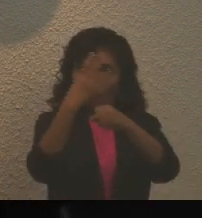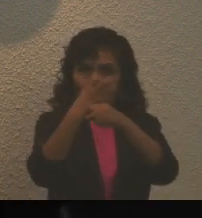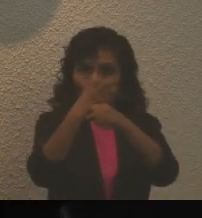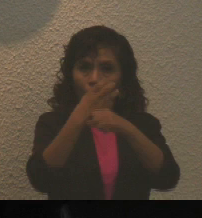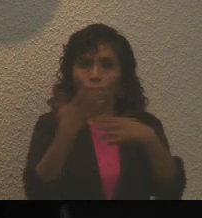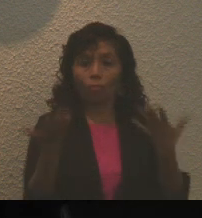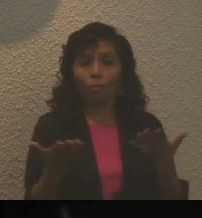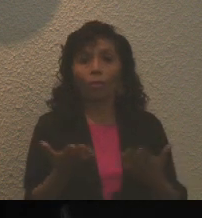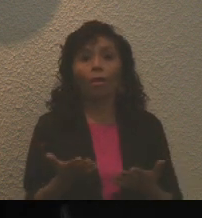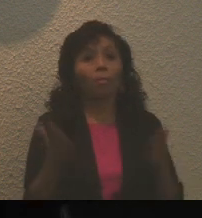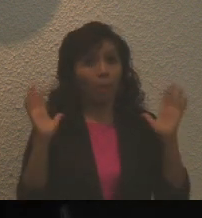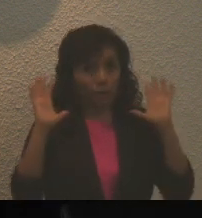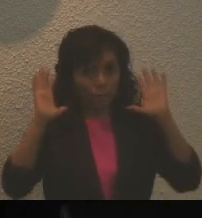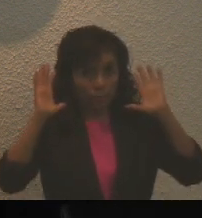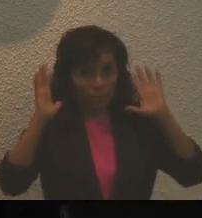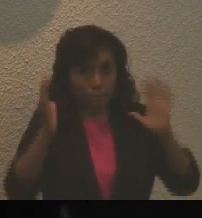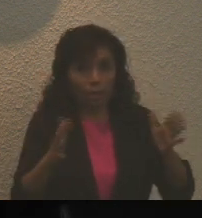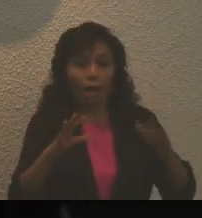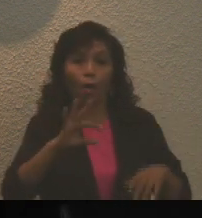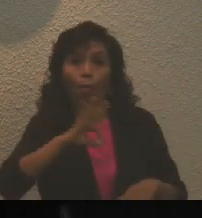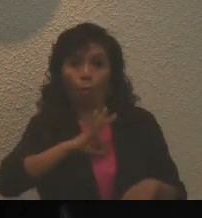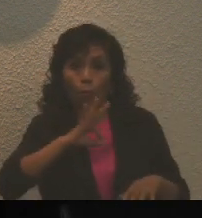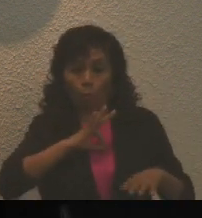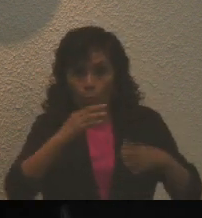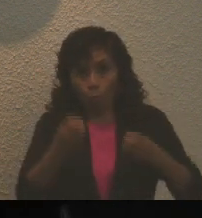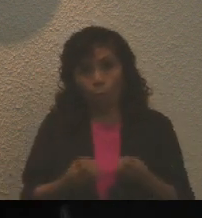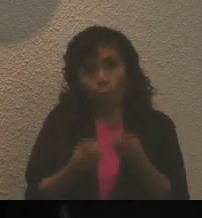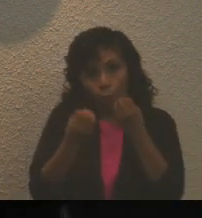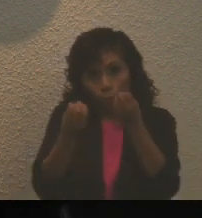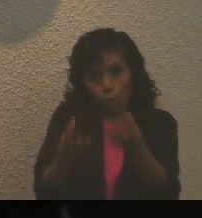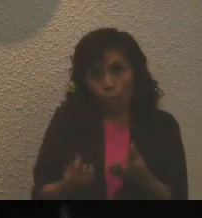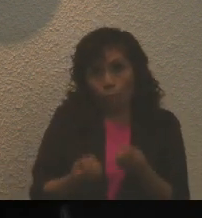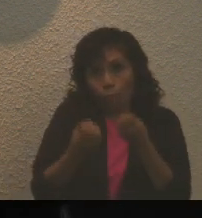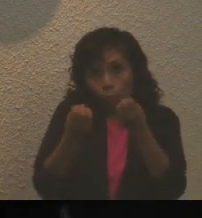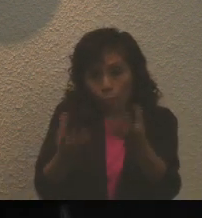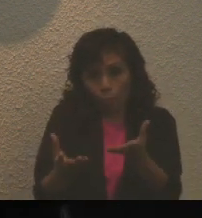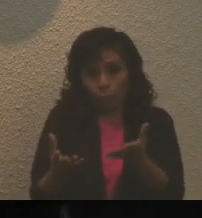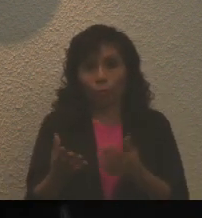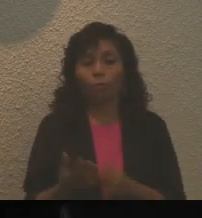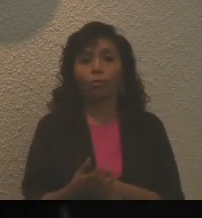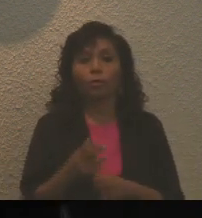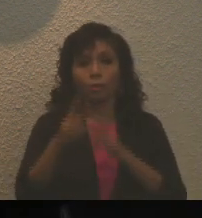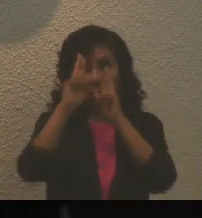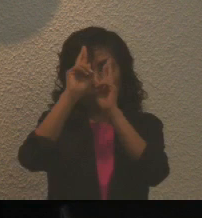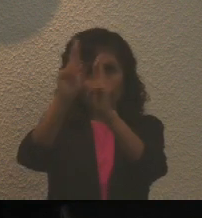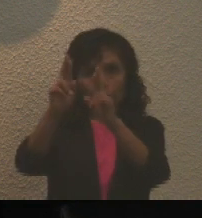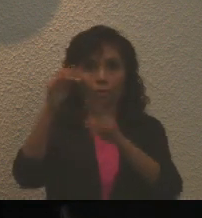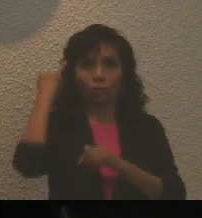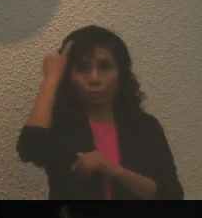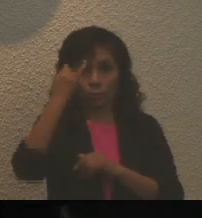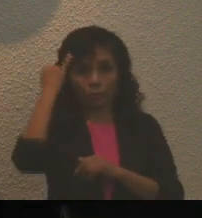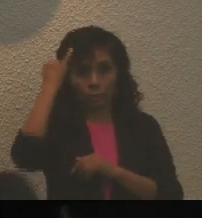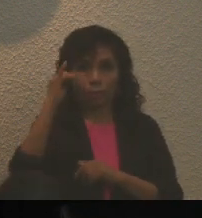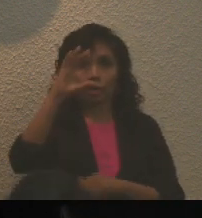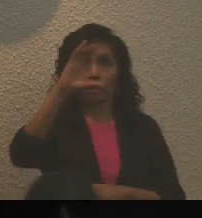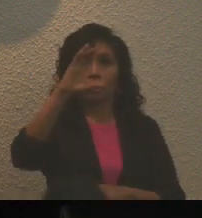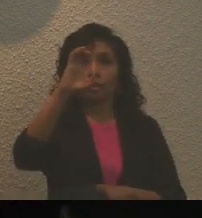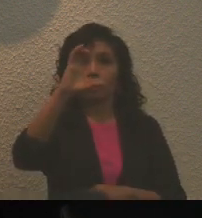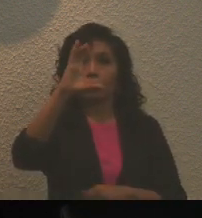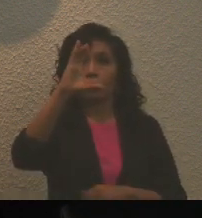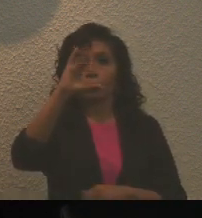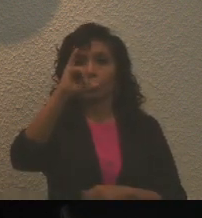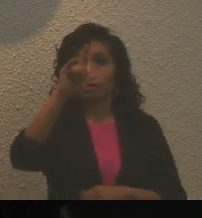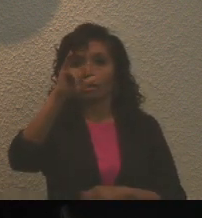para efecto de las entregas posteriores de la medalla al mérito indígena maya Cecilio Chi se